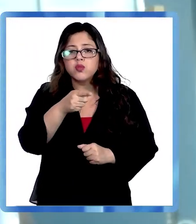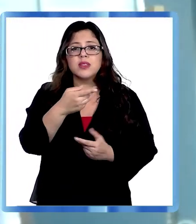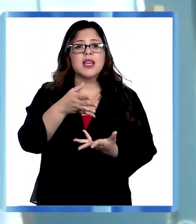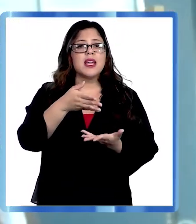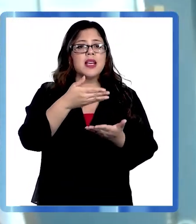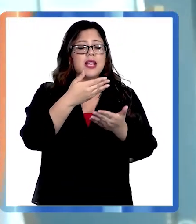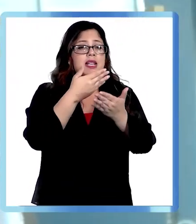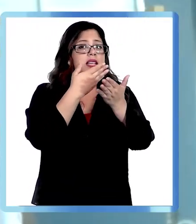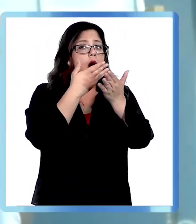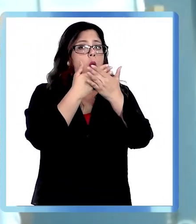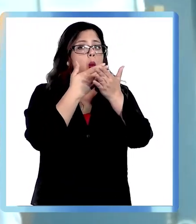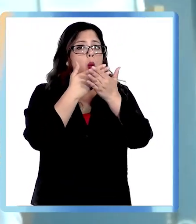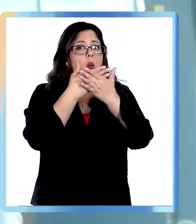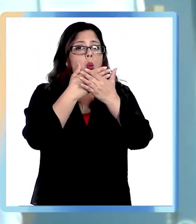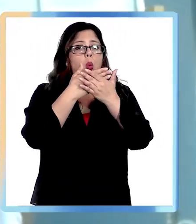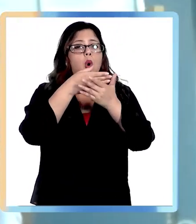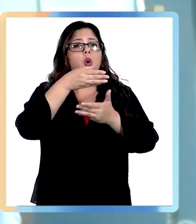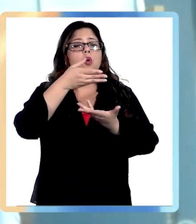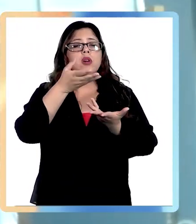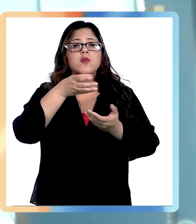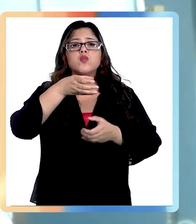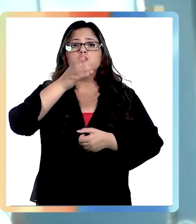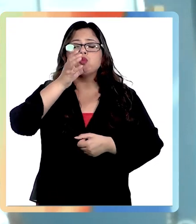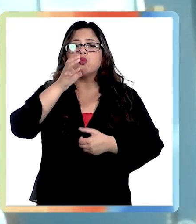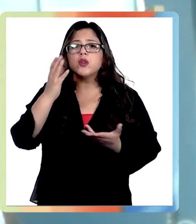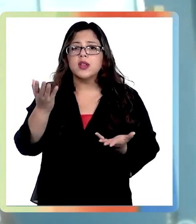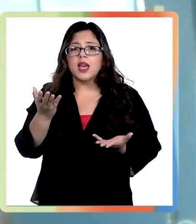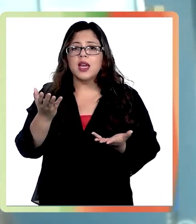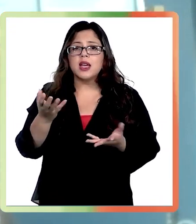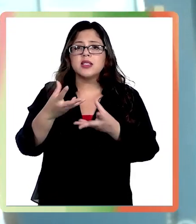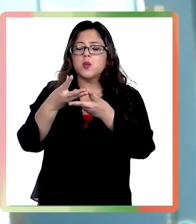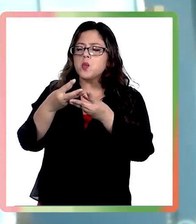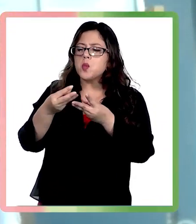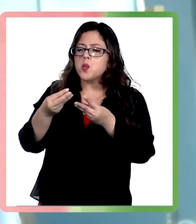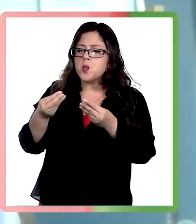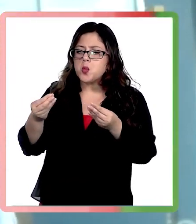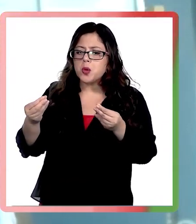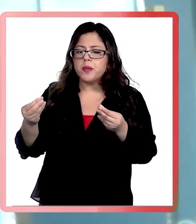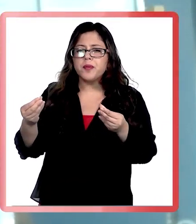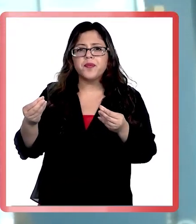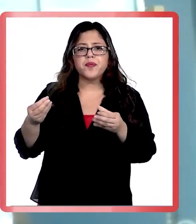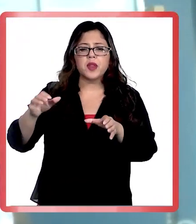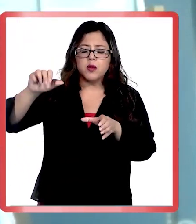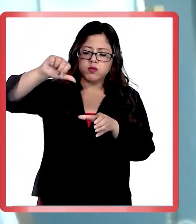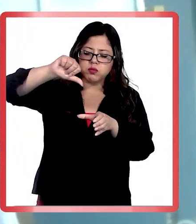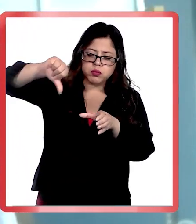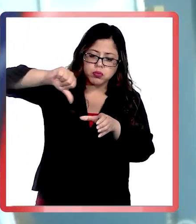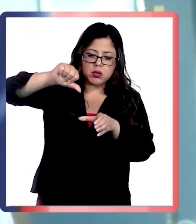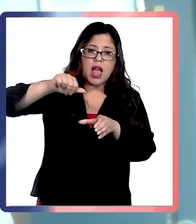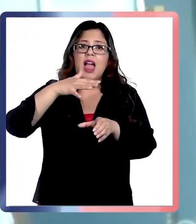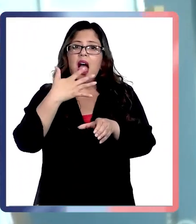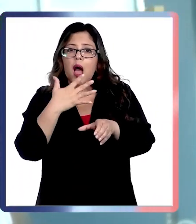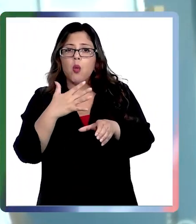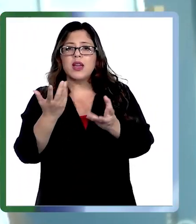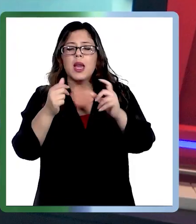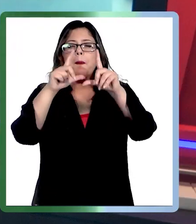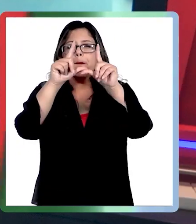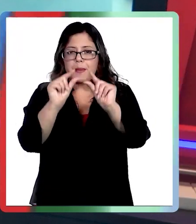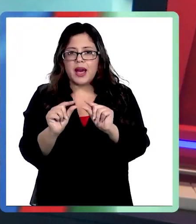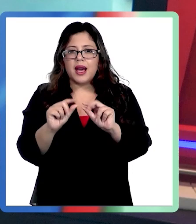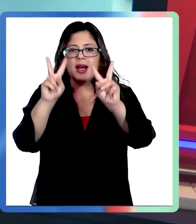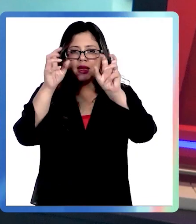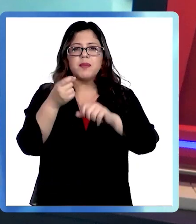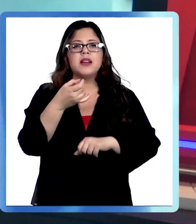jugo, irlo diluyendo en agua, para que cada vez vaya perdiendo como ese sabor demasiado dulce y nos vayamos acostumbrando al agua.